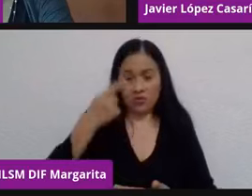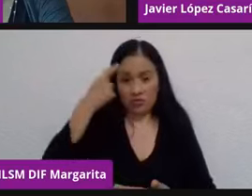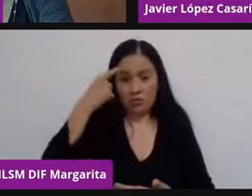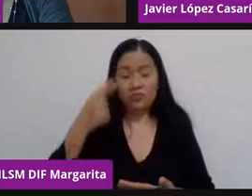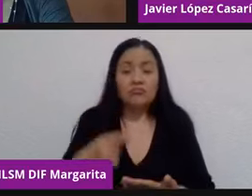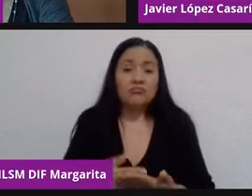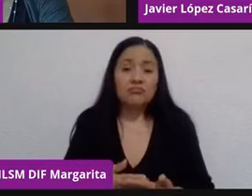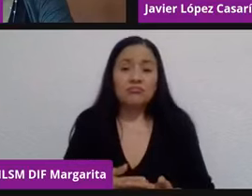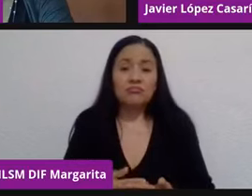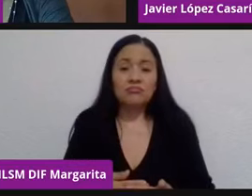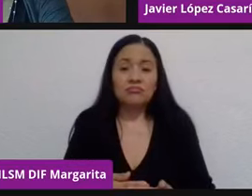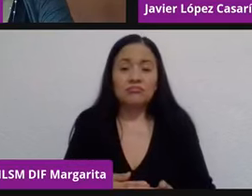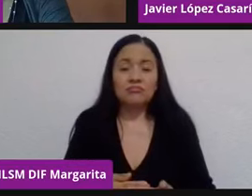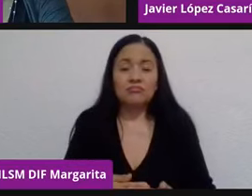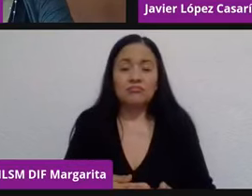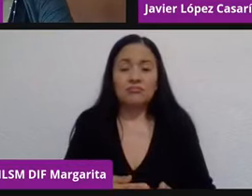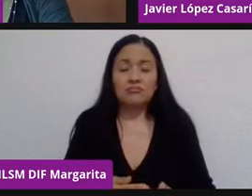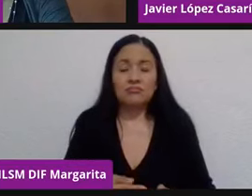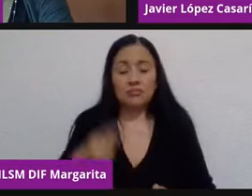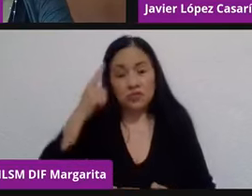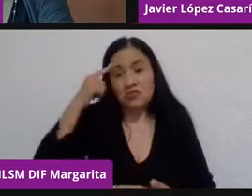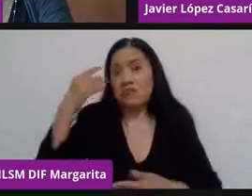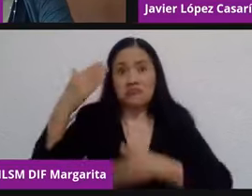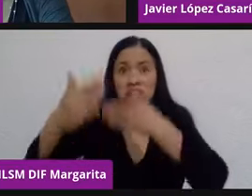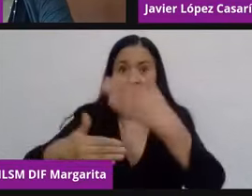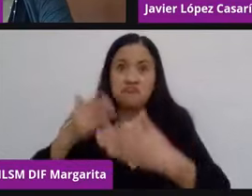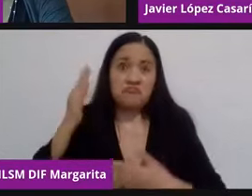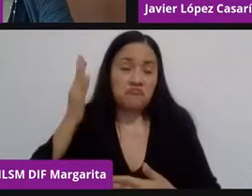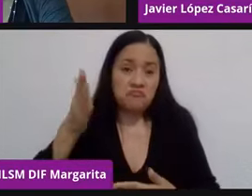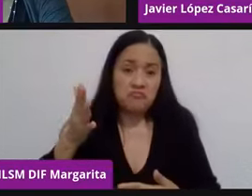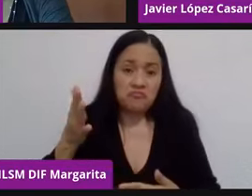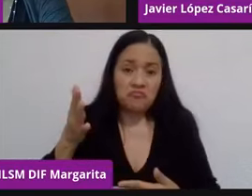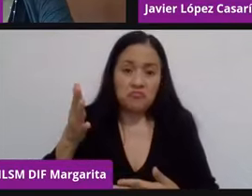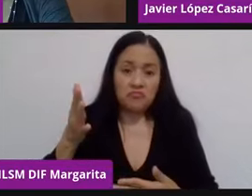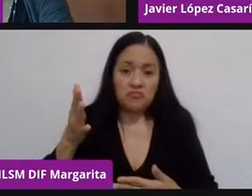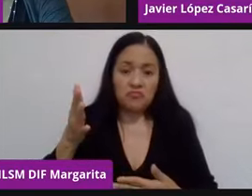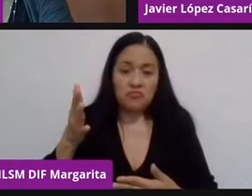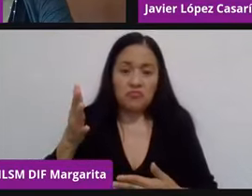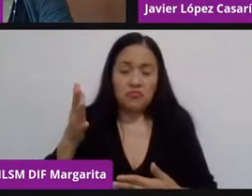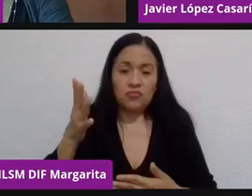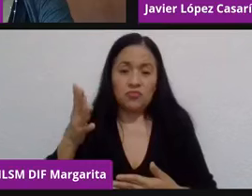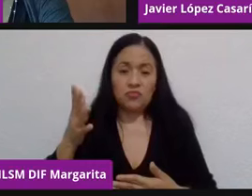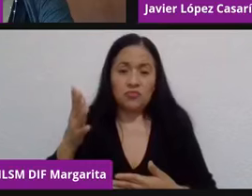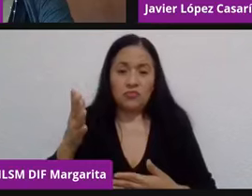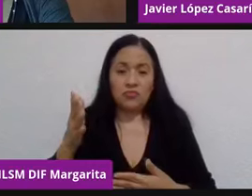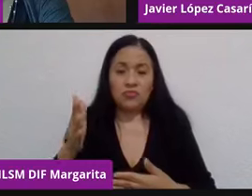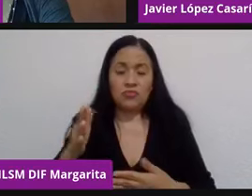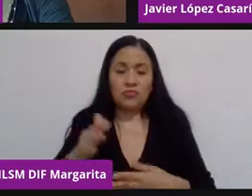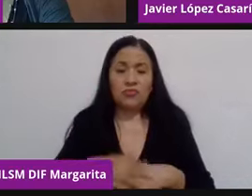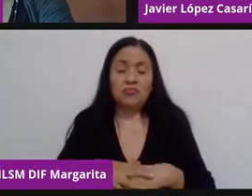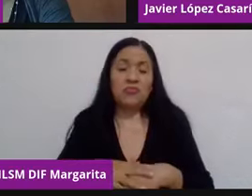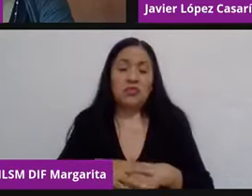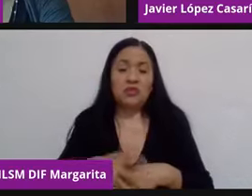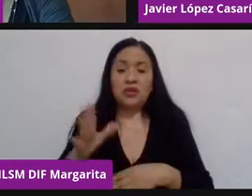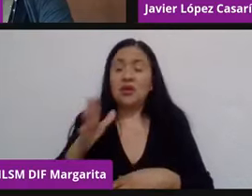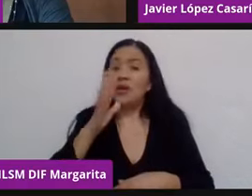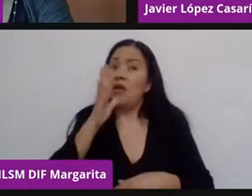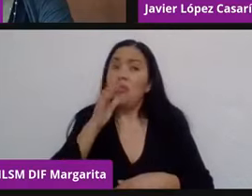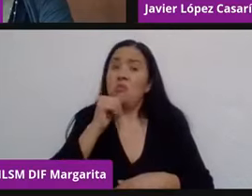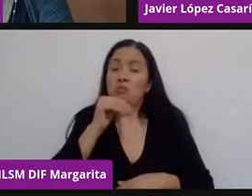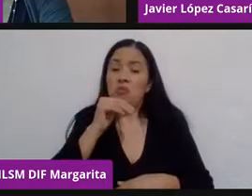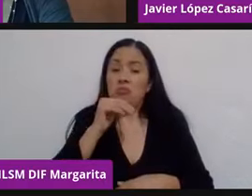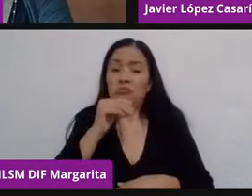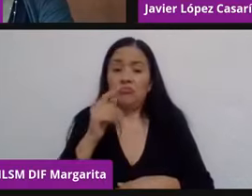el día de mañana, pues, el circulante quizá deja de ser parte de y recaemos